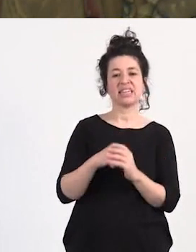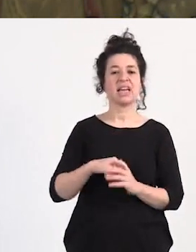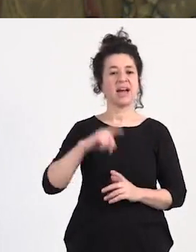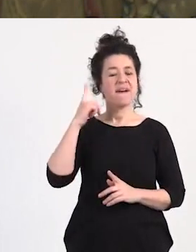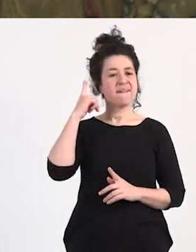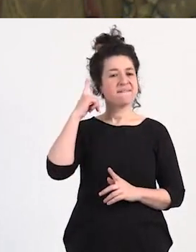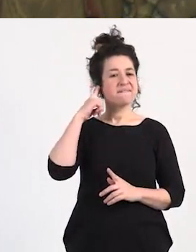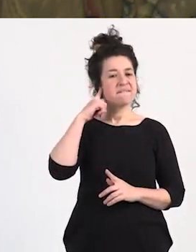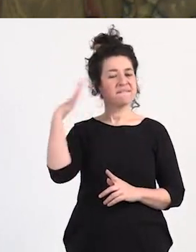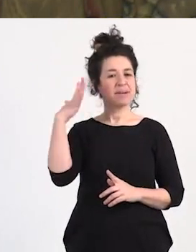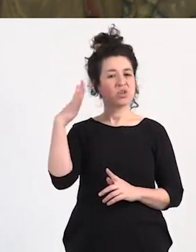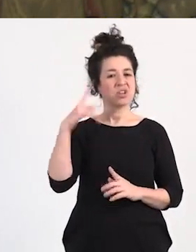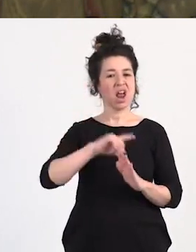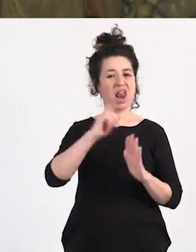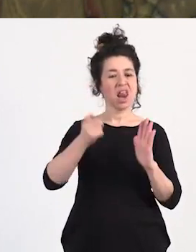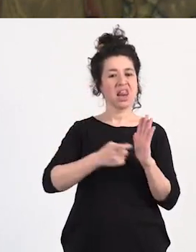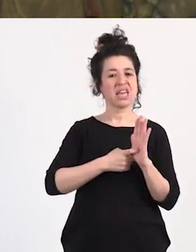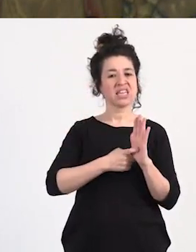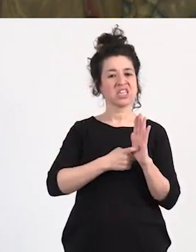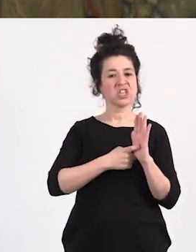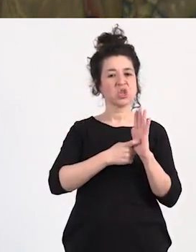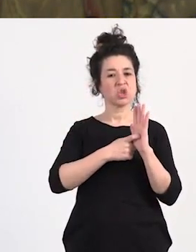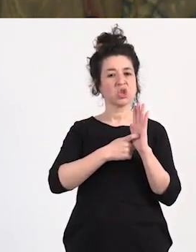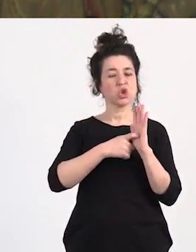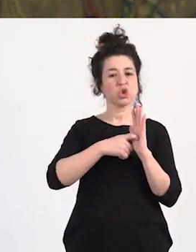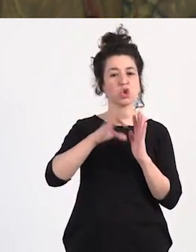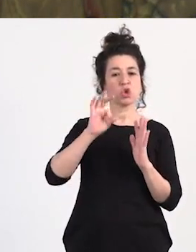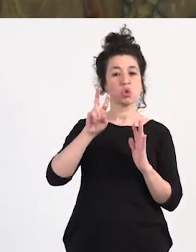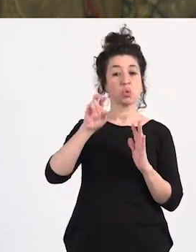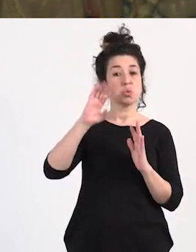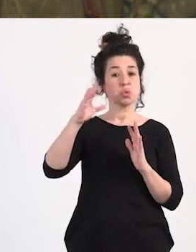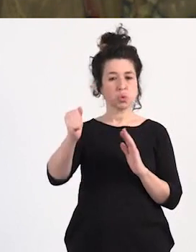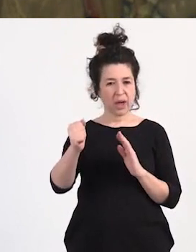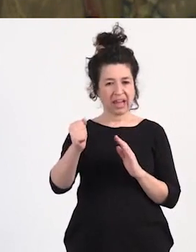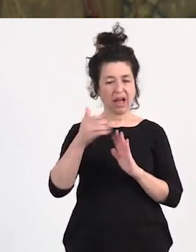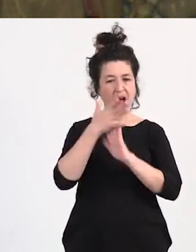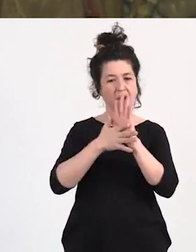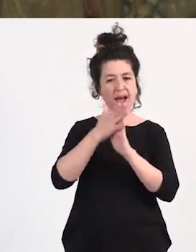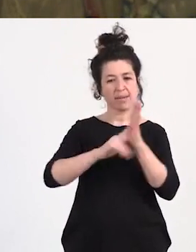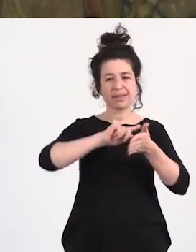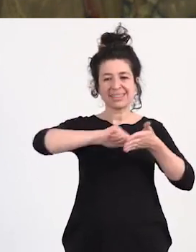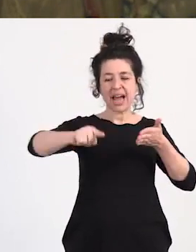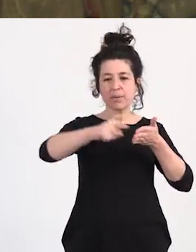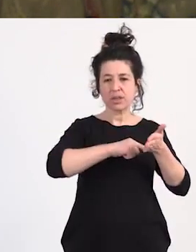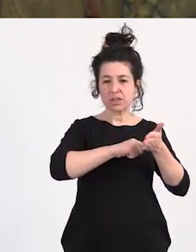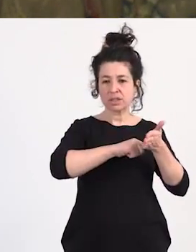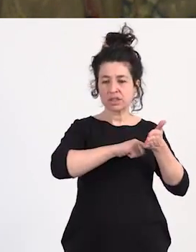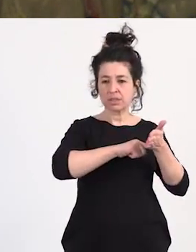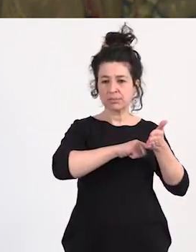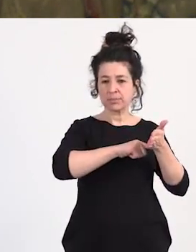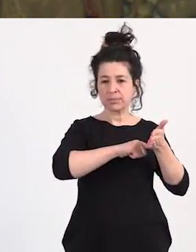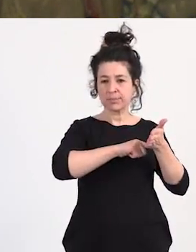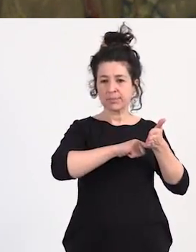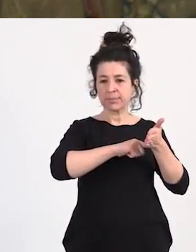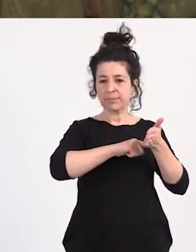que habla sobre el abolicionismo donde se castiga a los clientes las